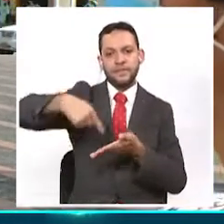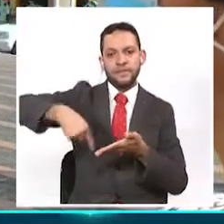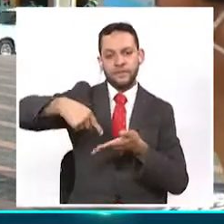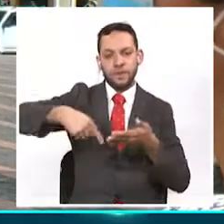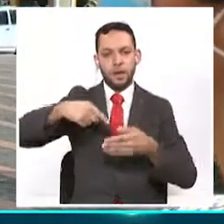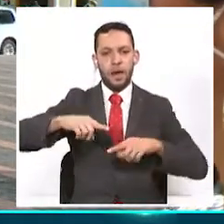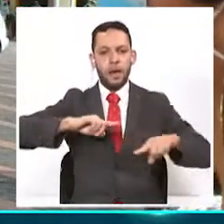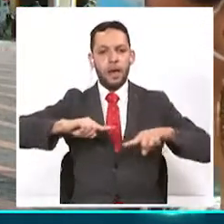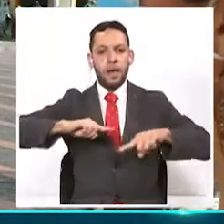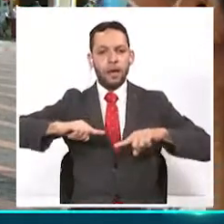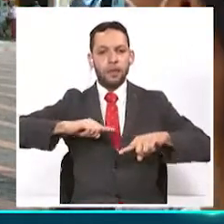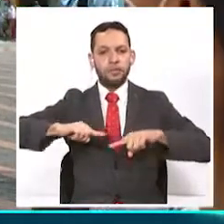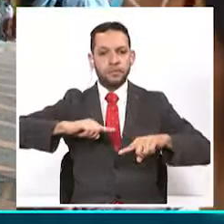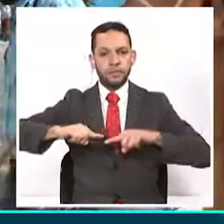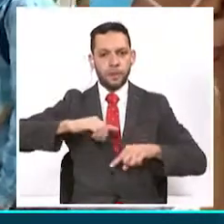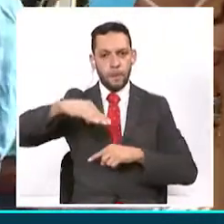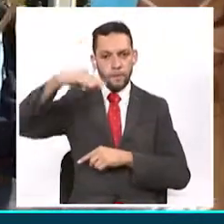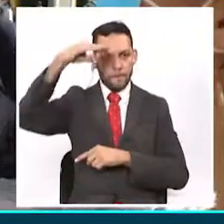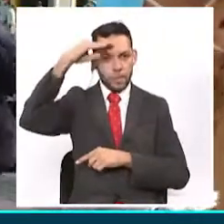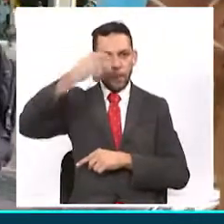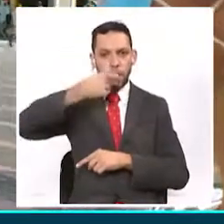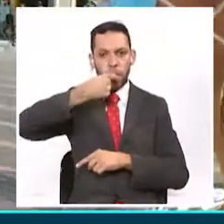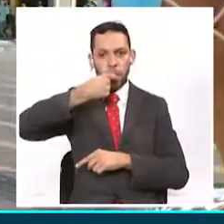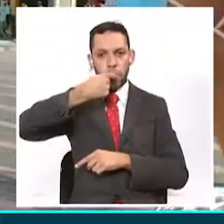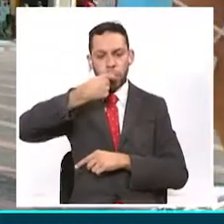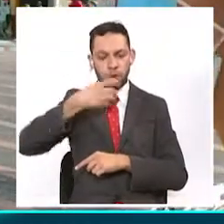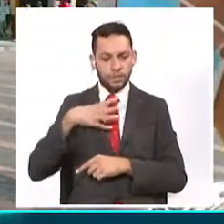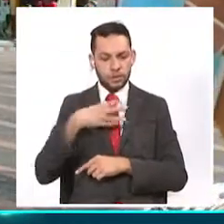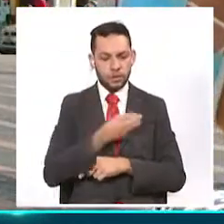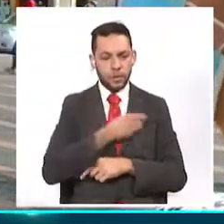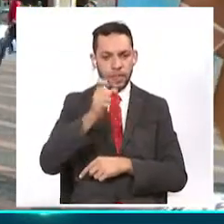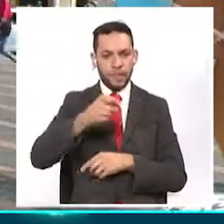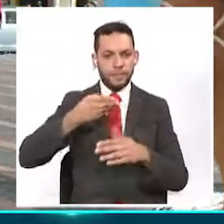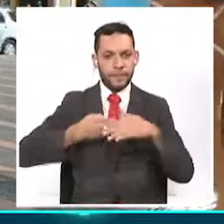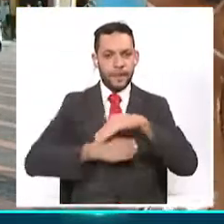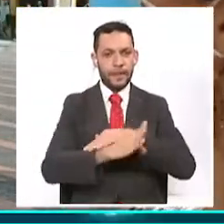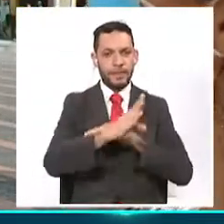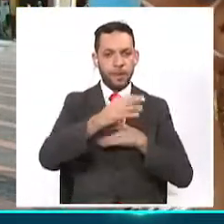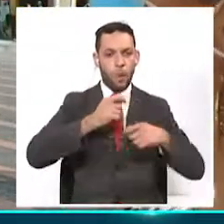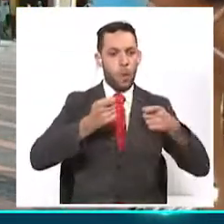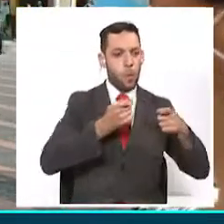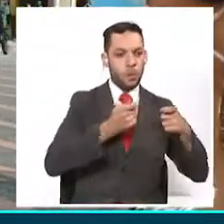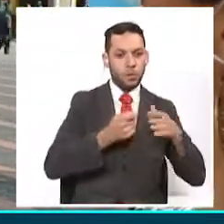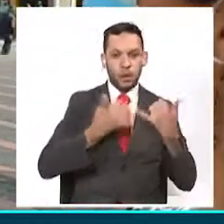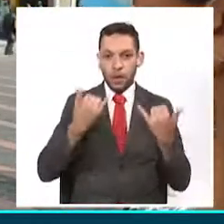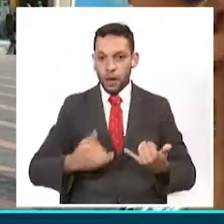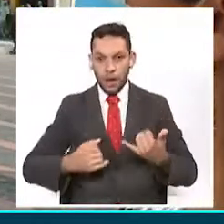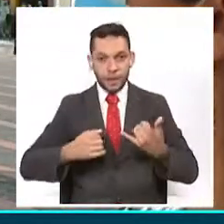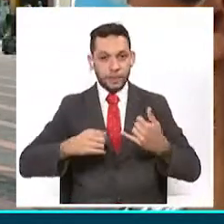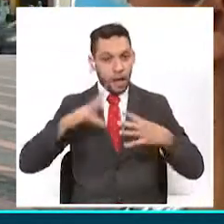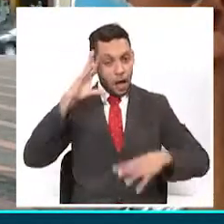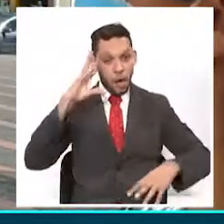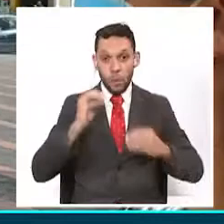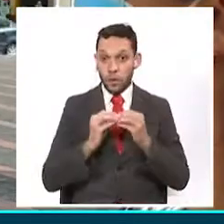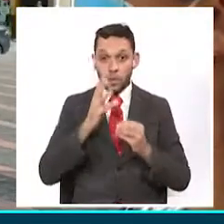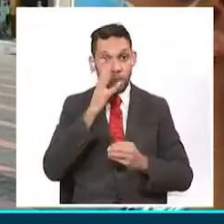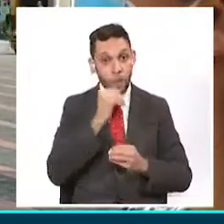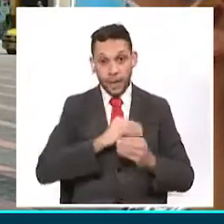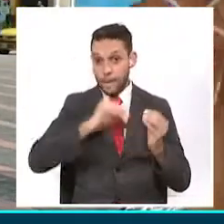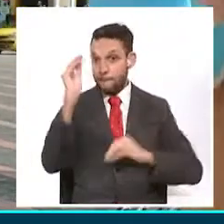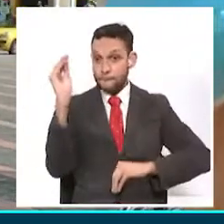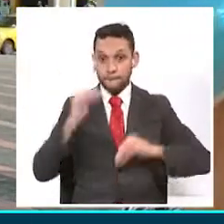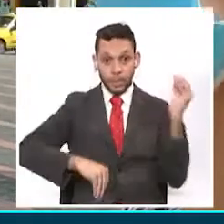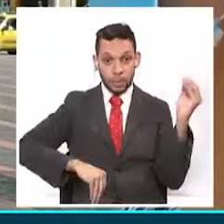nosotros ingresar, hacer controles a estos municipios. De no haber este convenio, no podemos